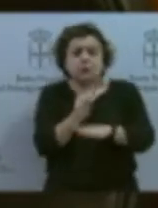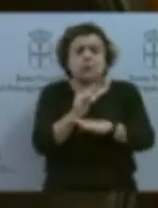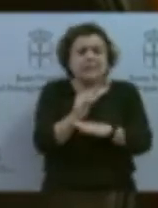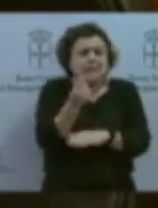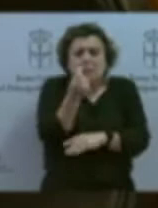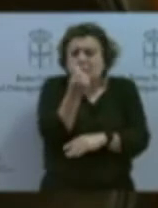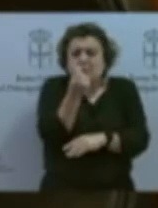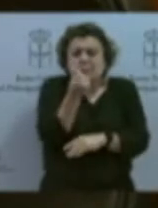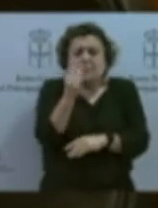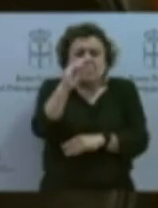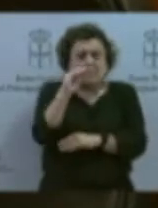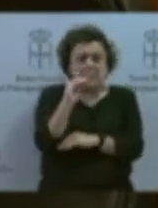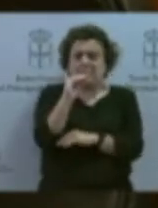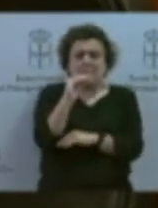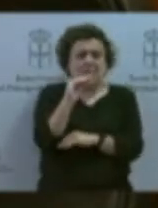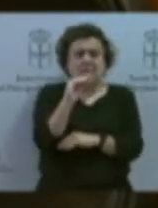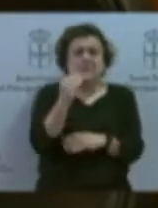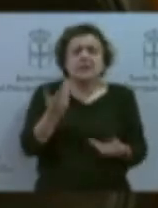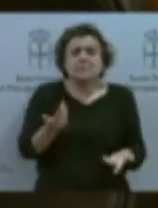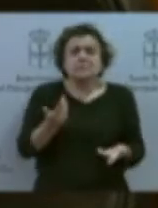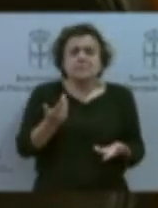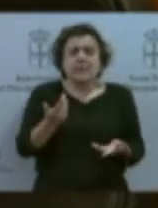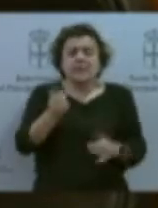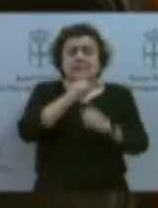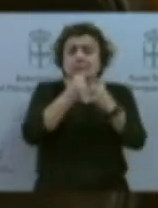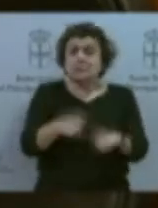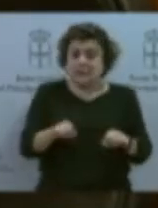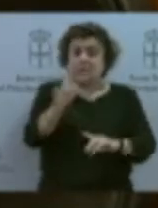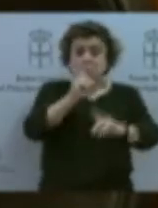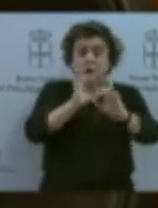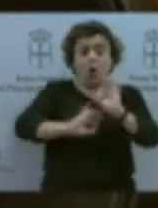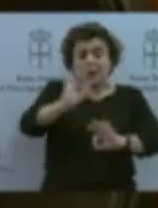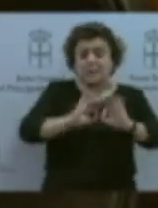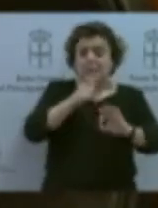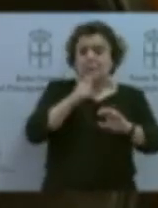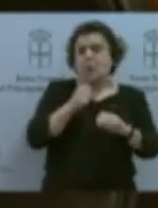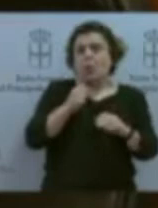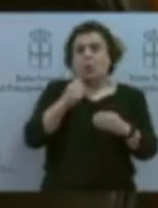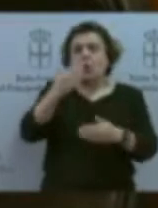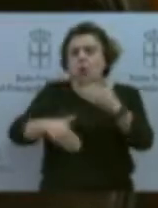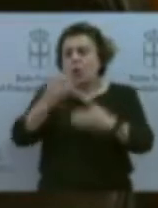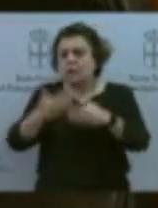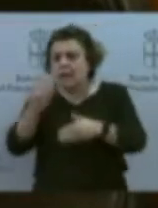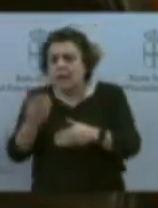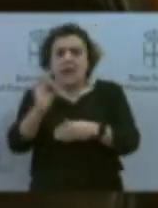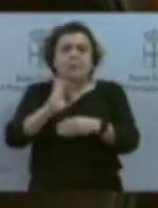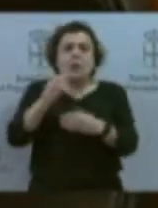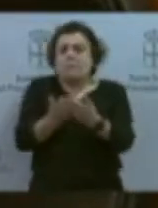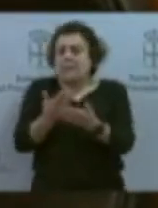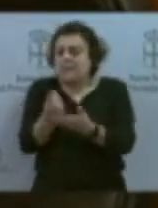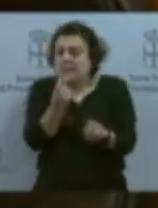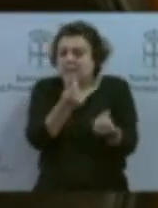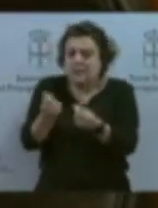Y esas fiestas se organizan a base de rifes, de yoteríes, de pedir perres por los chigres, de poner una barra que